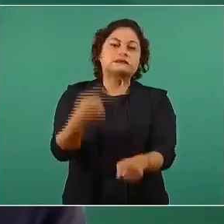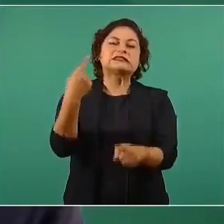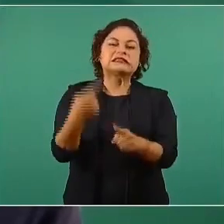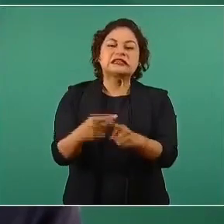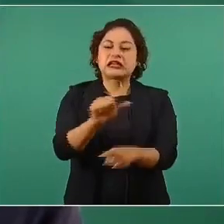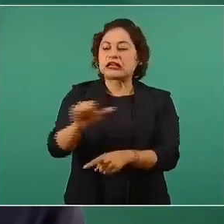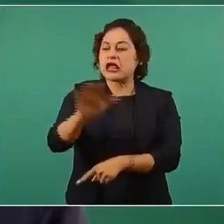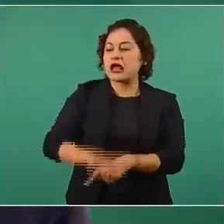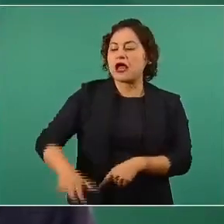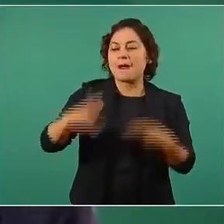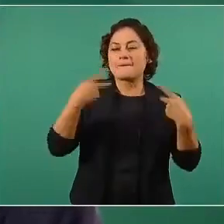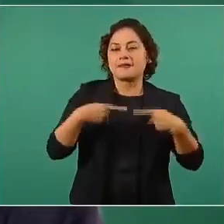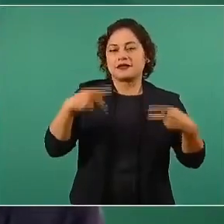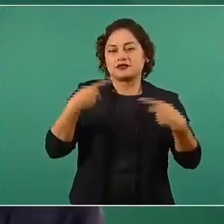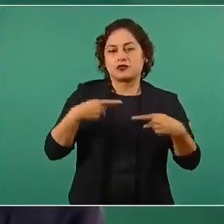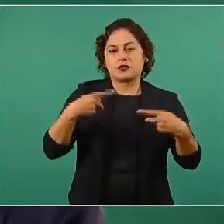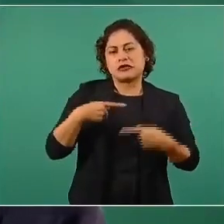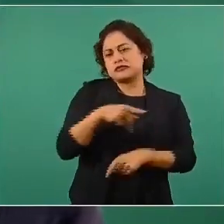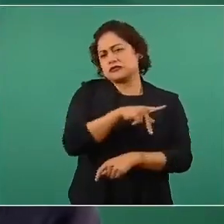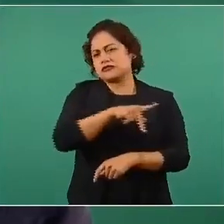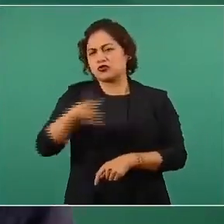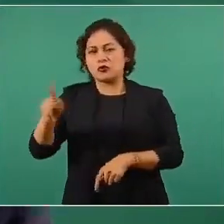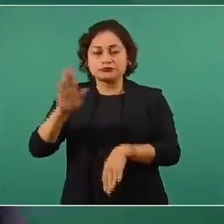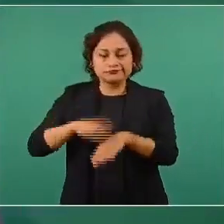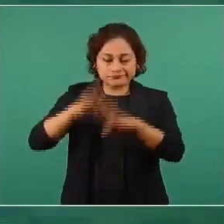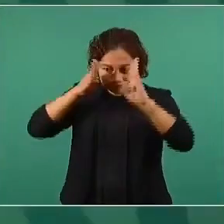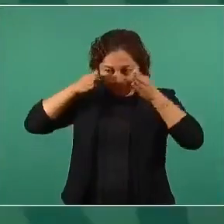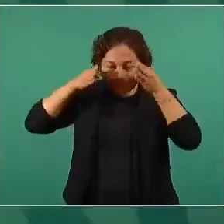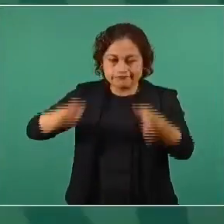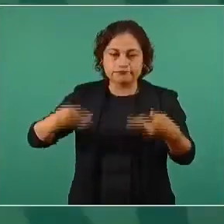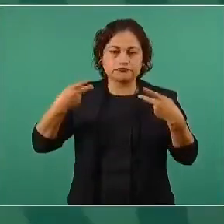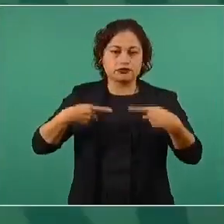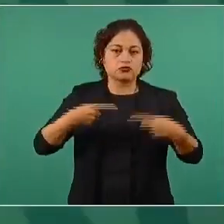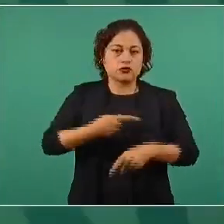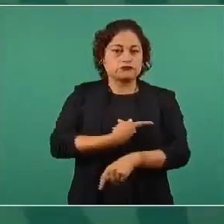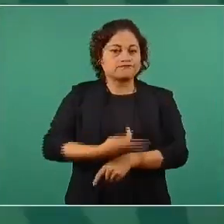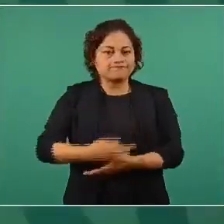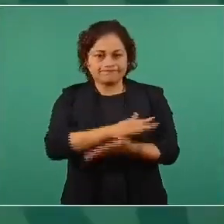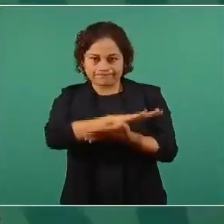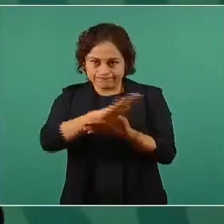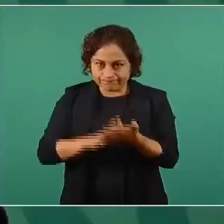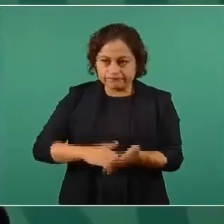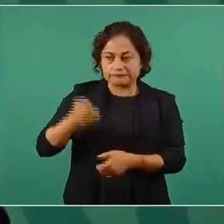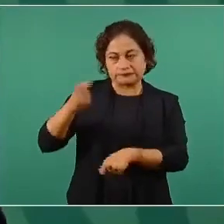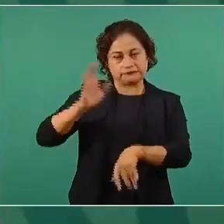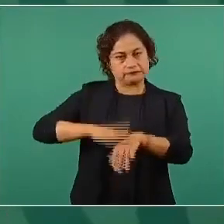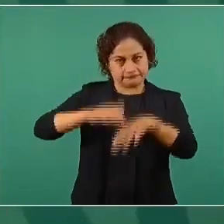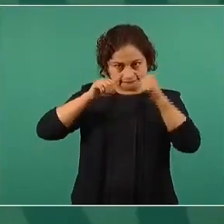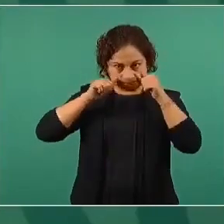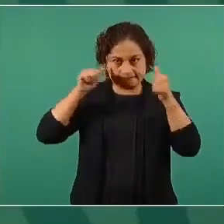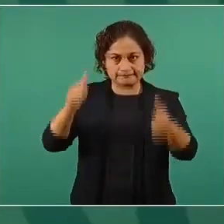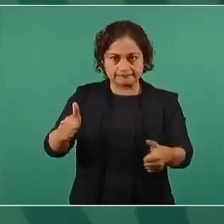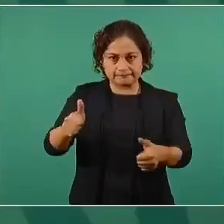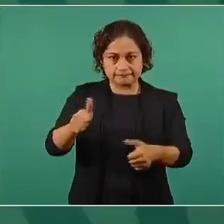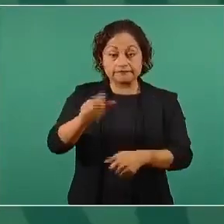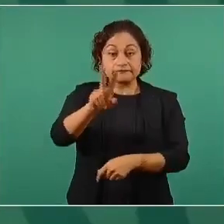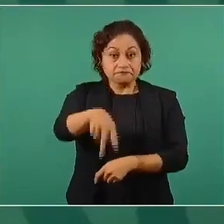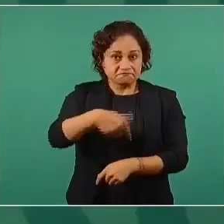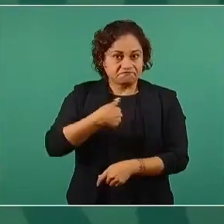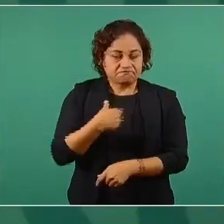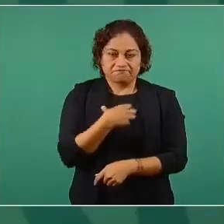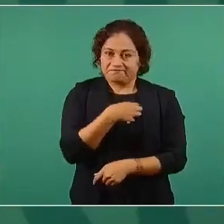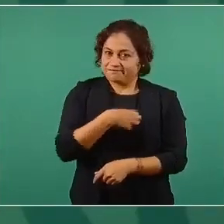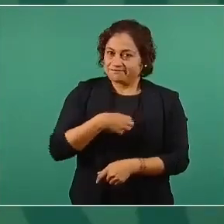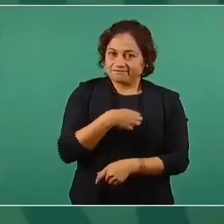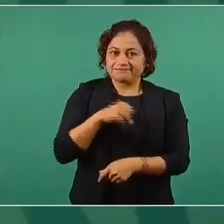humilde, a la gente pobre. Estoy muy contento, la verdad, porque en la